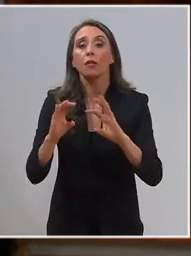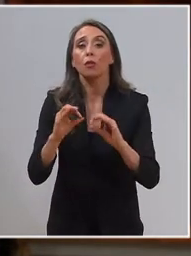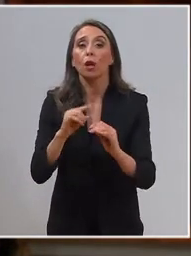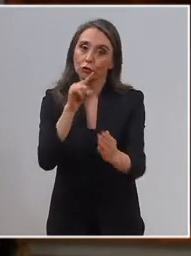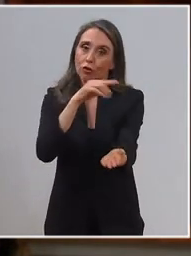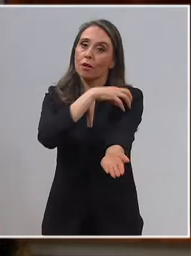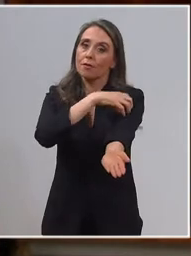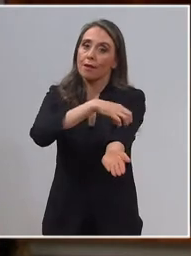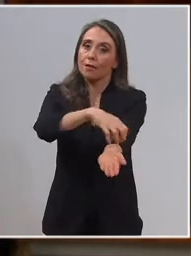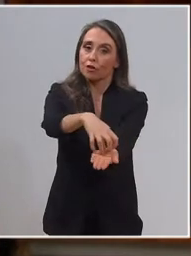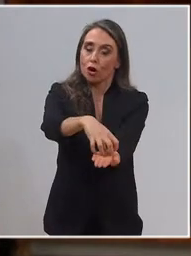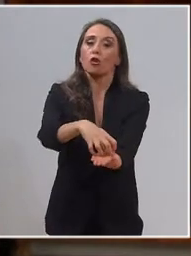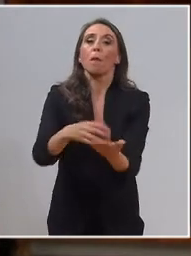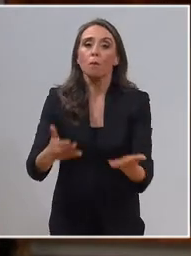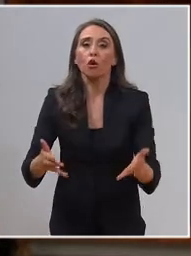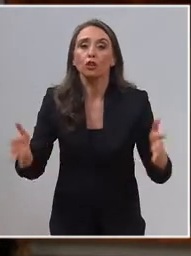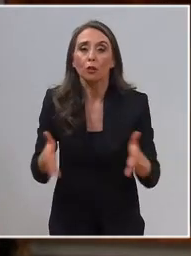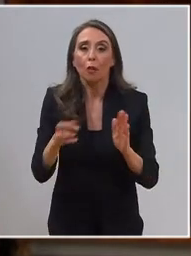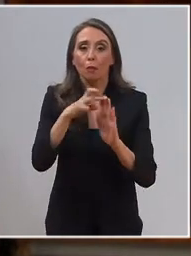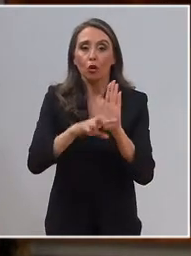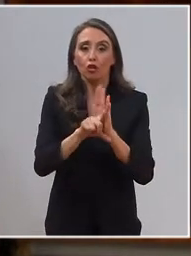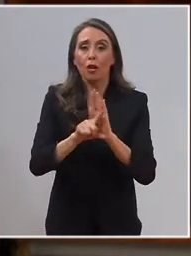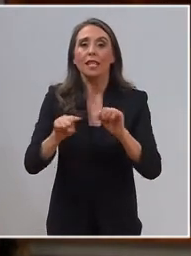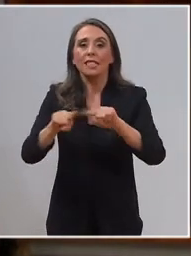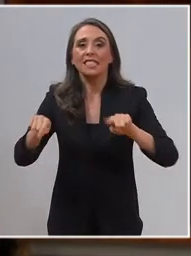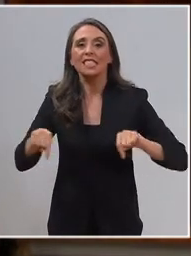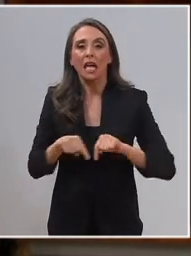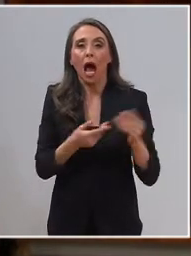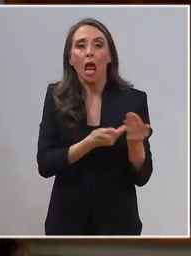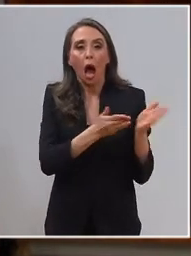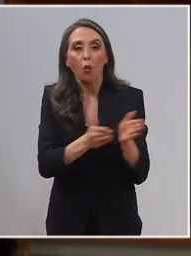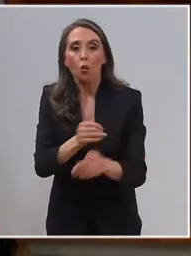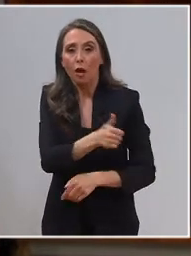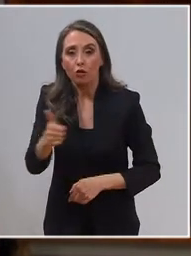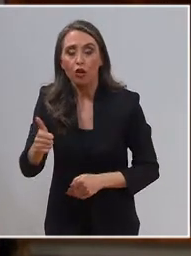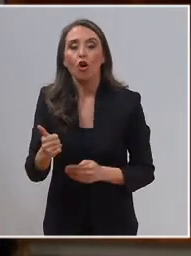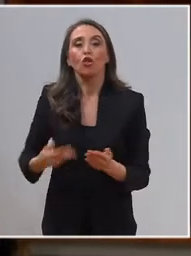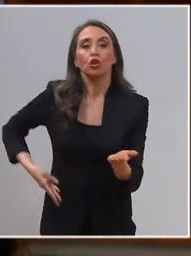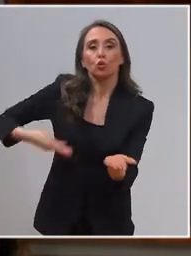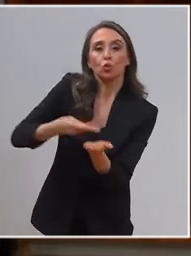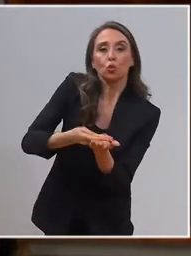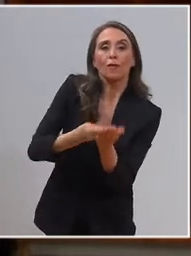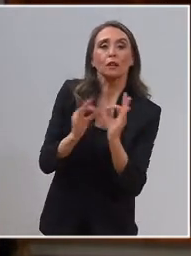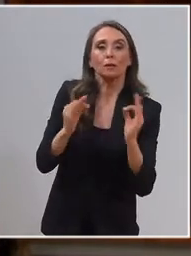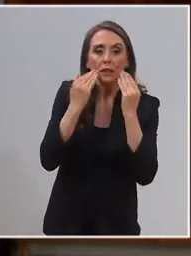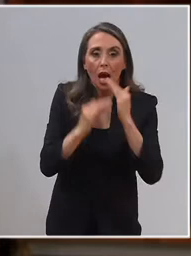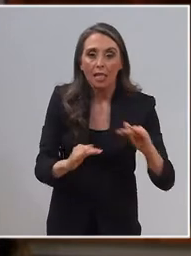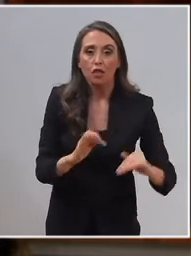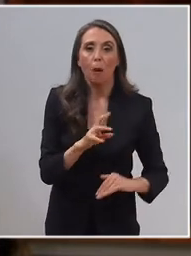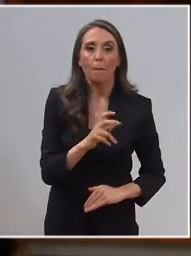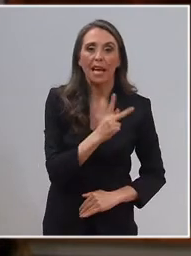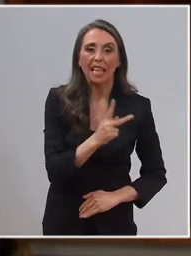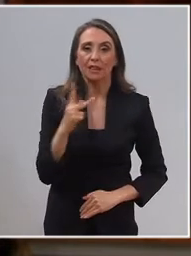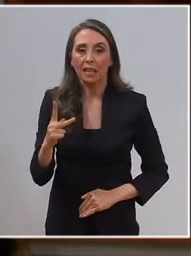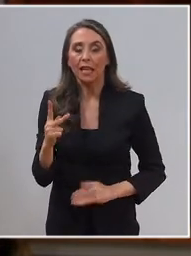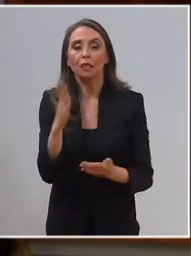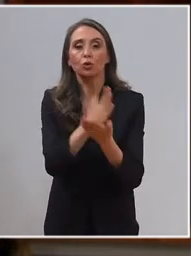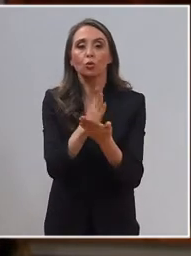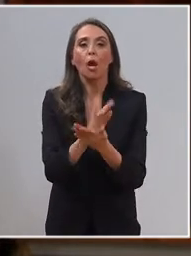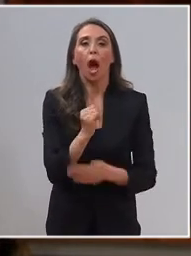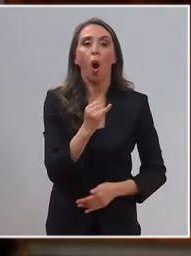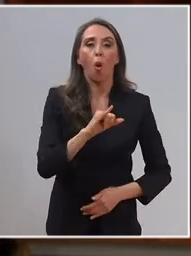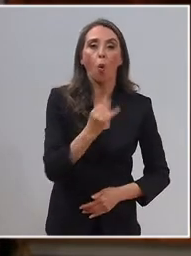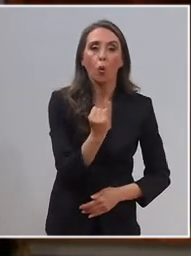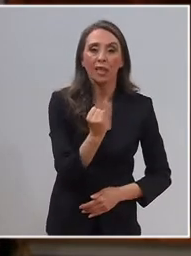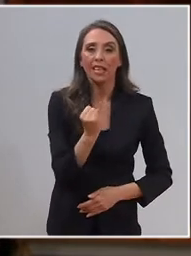regiones. Por eso impulsamos la sala cuna universal, la subvención especial para kinder y prekinder y para los establecimientos Junge e